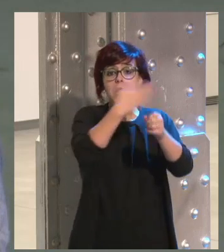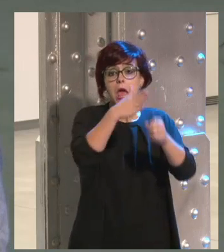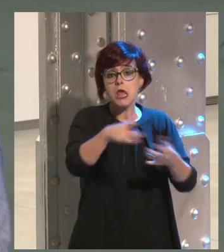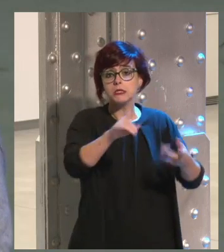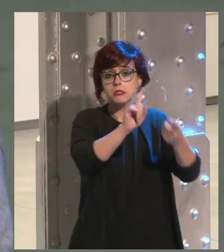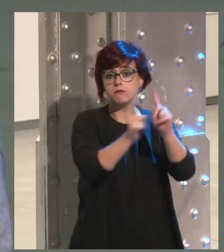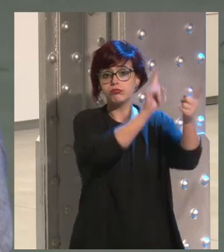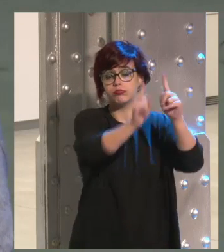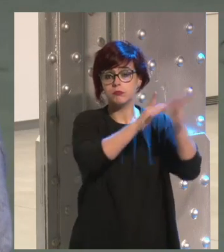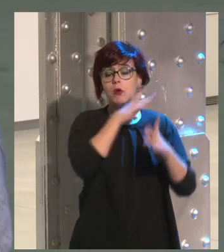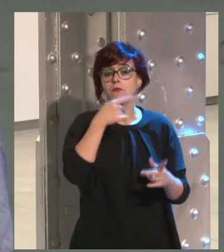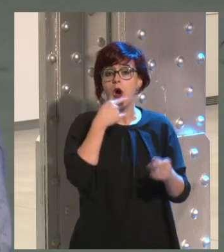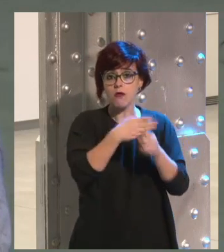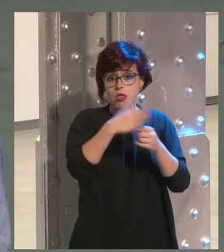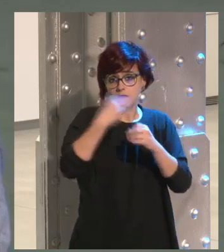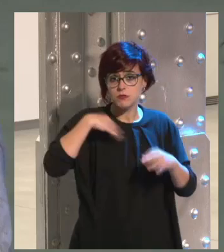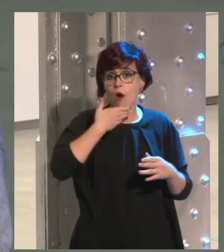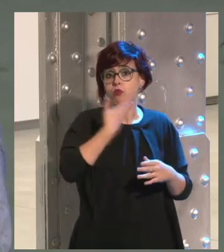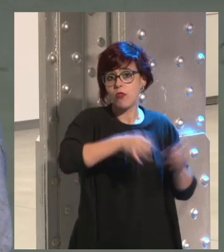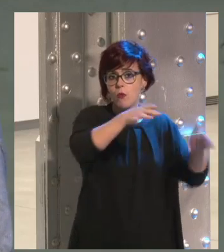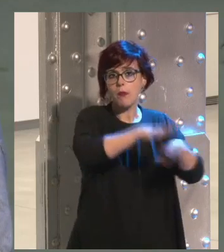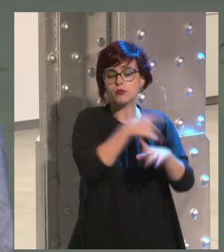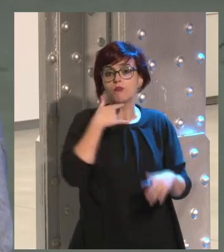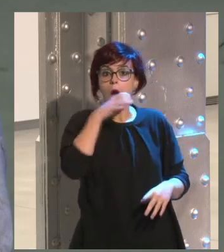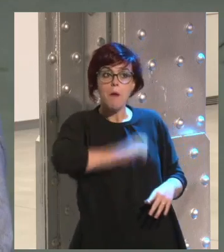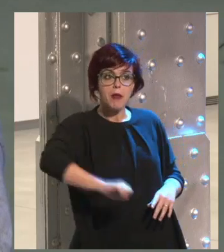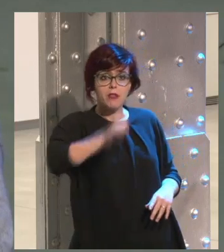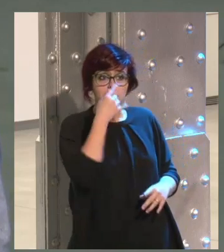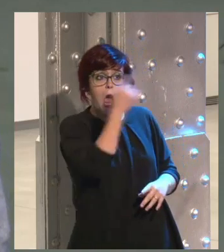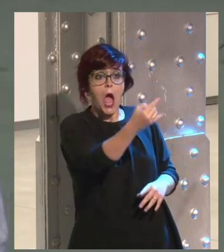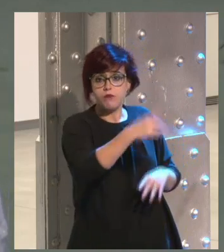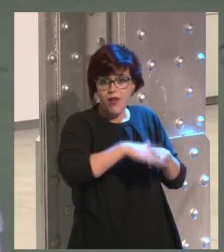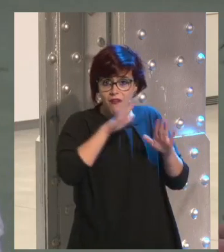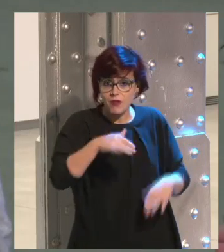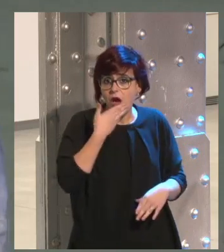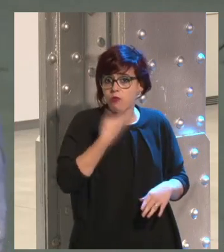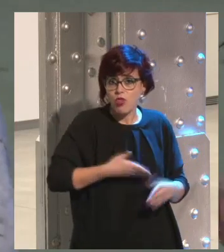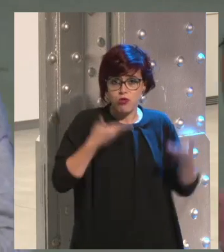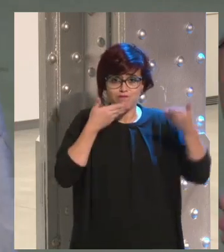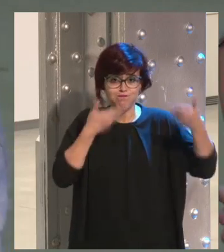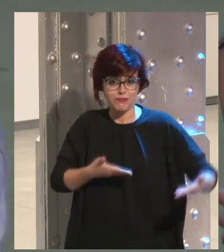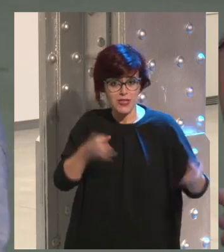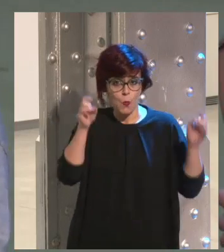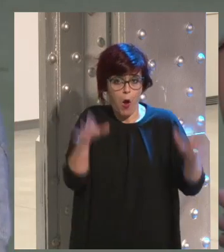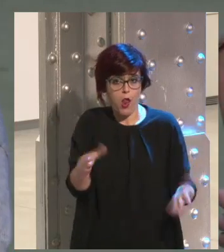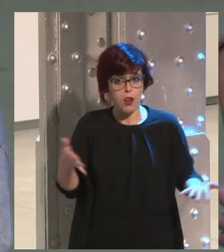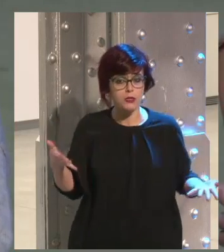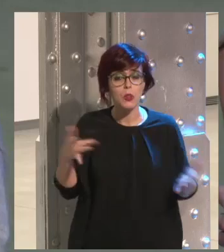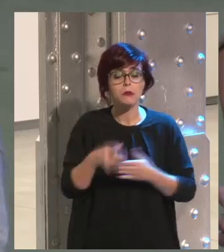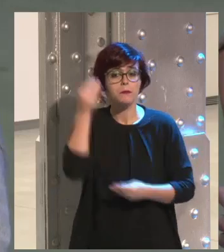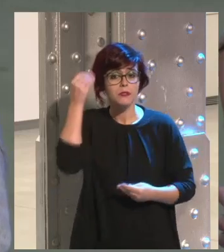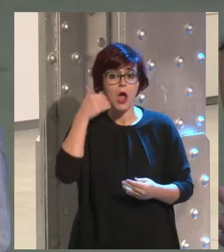pues a lo mejor los de las cañas se aburrían lo mismo que tú pero tú pensabas que su vida era fascinante o sea quiero decir que tampoco tampoco creo que haya que